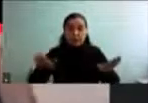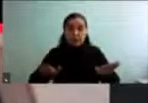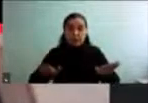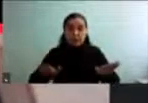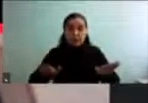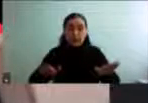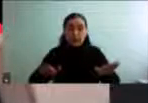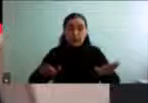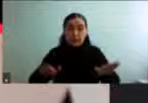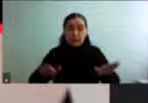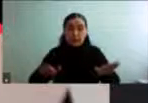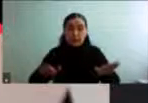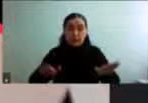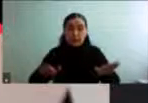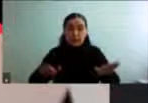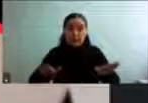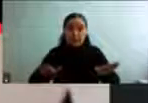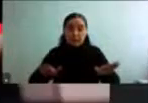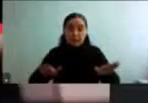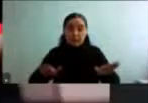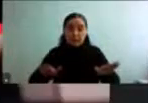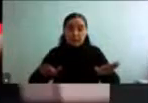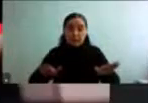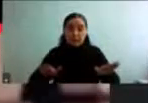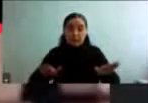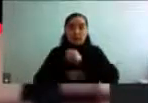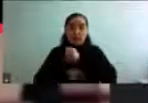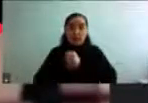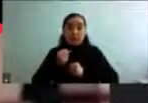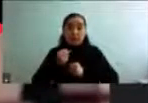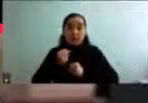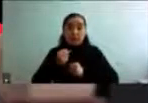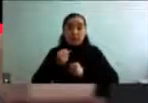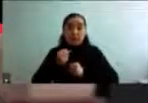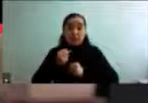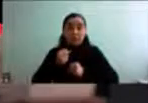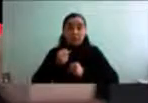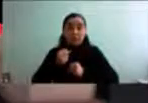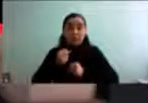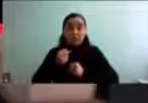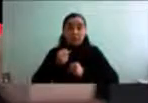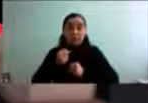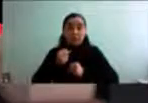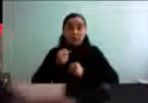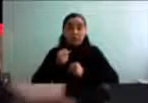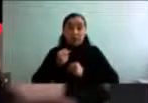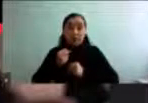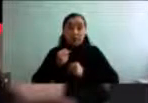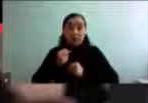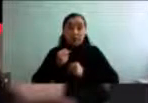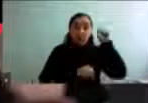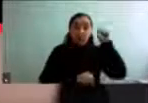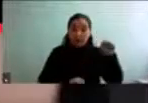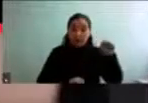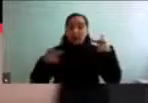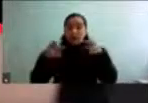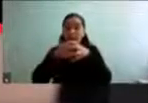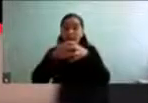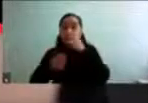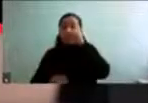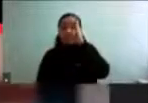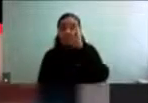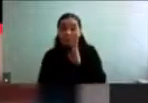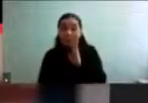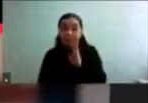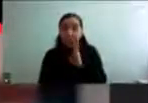en misma mayor, encontrándose en red del ejercicio A, la red del ejercicio C, la red del C y la red del ejercicio C.